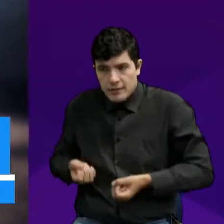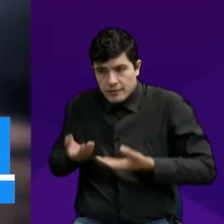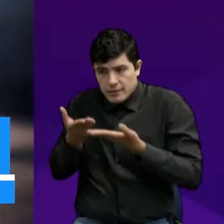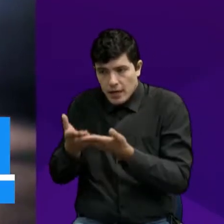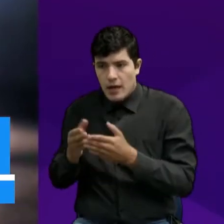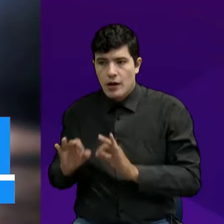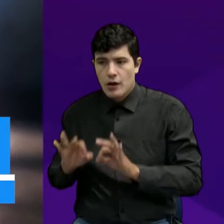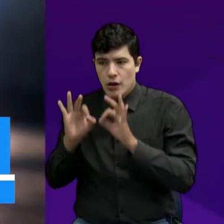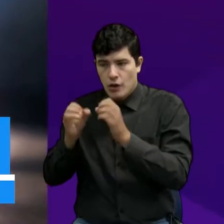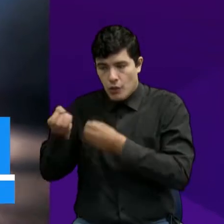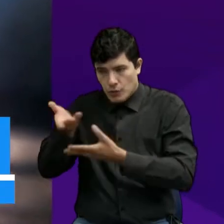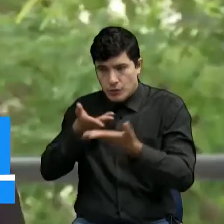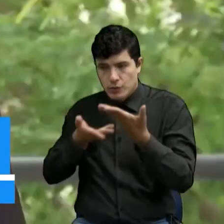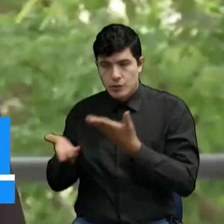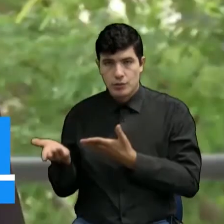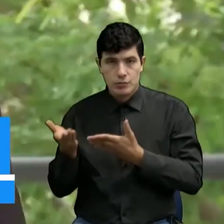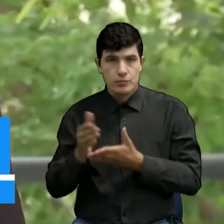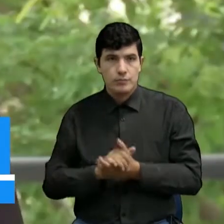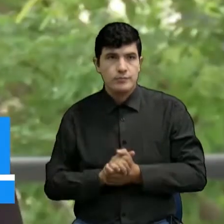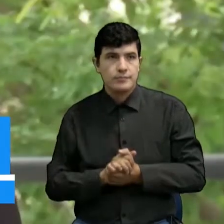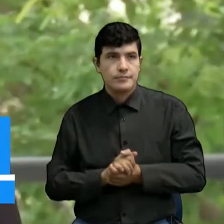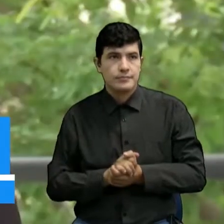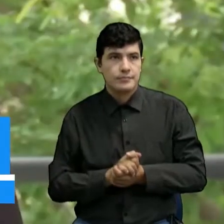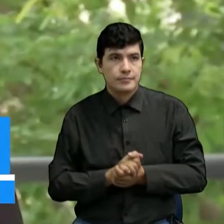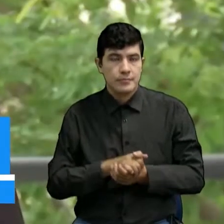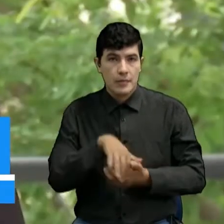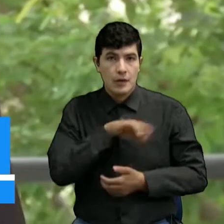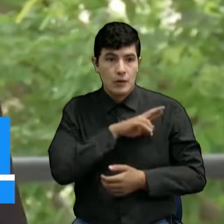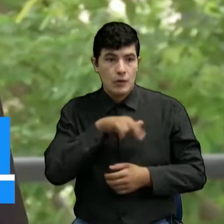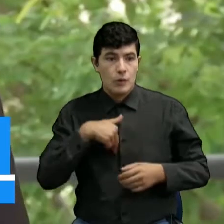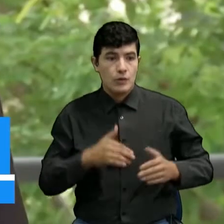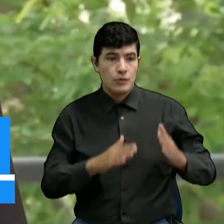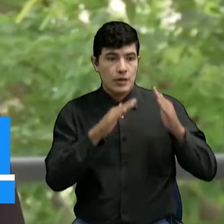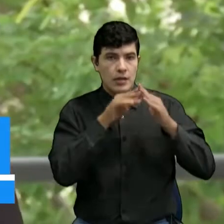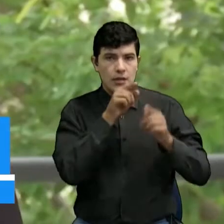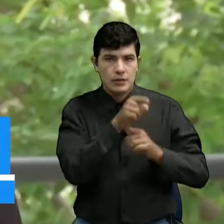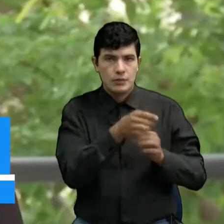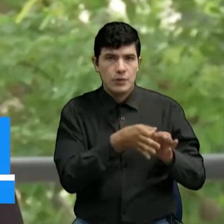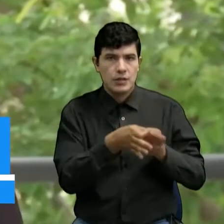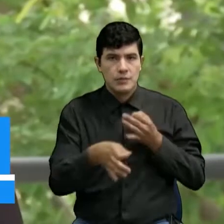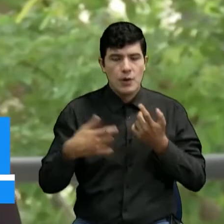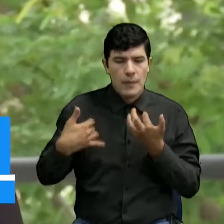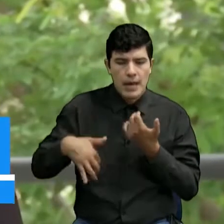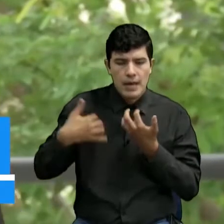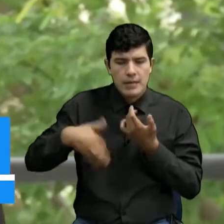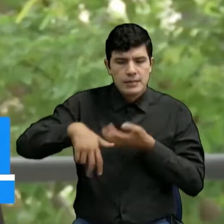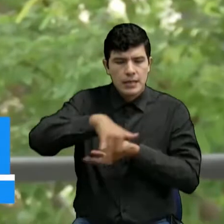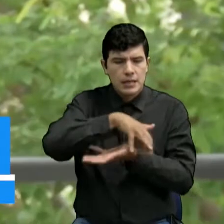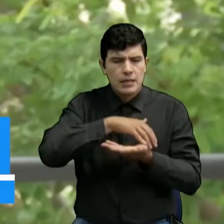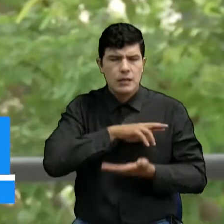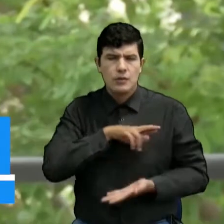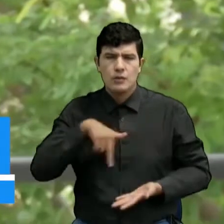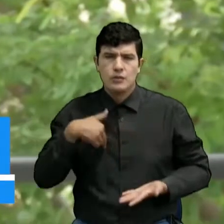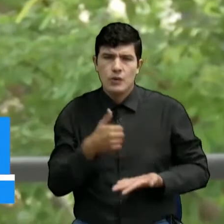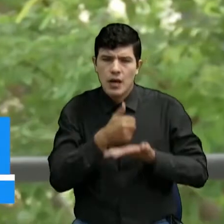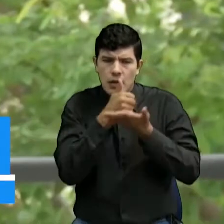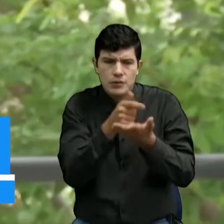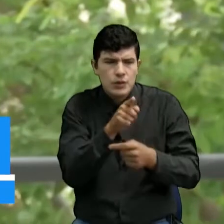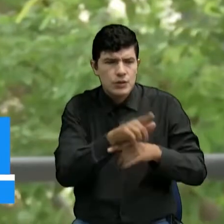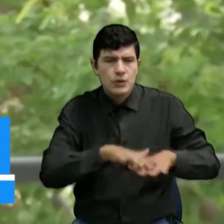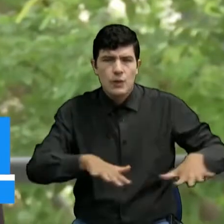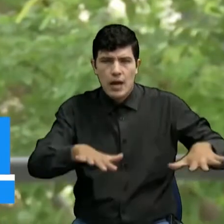óptimas y calidad de vida. Nosotros tenemos un refugio en Vélez Santander, ayudamos mucho en la provincia de Vélez